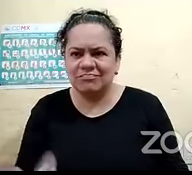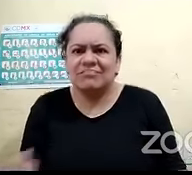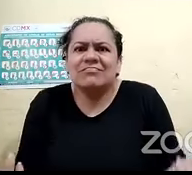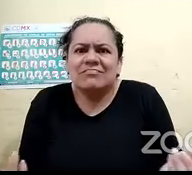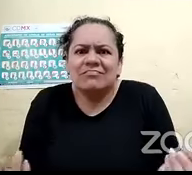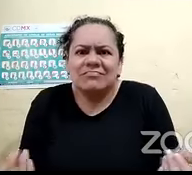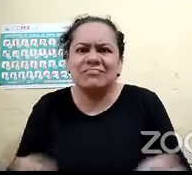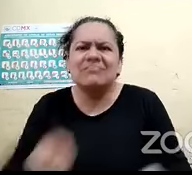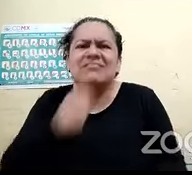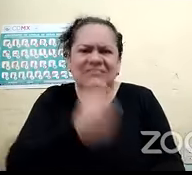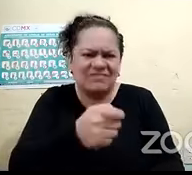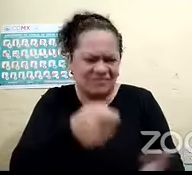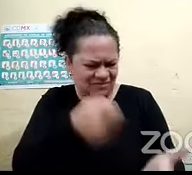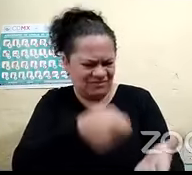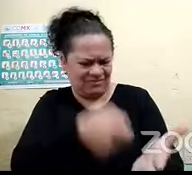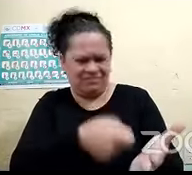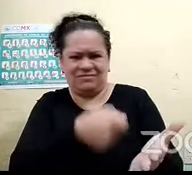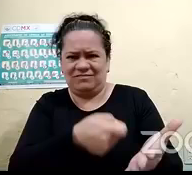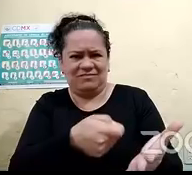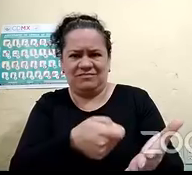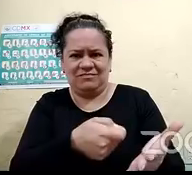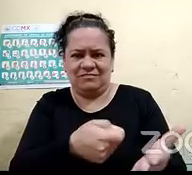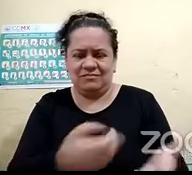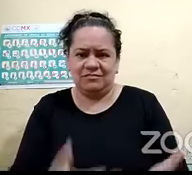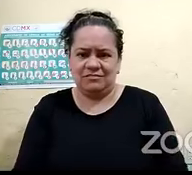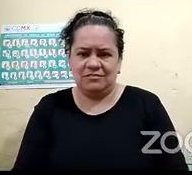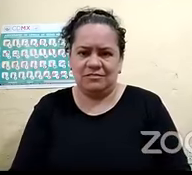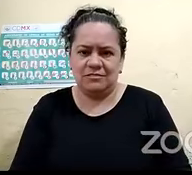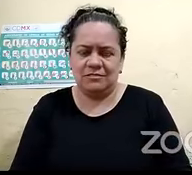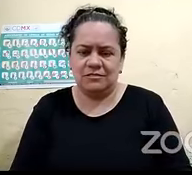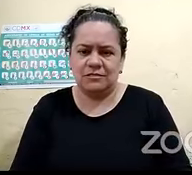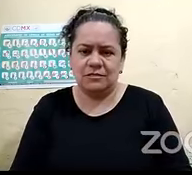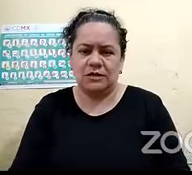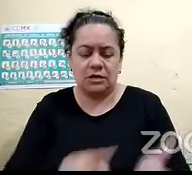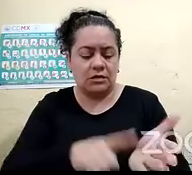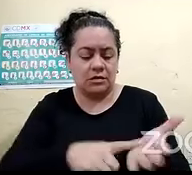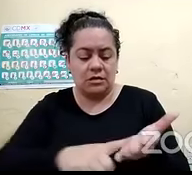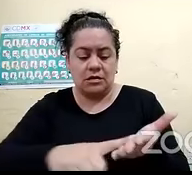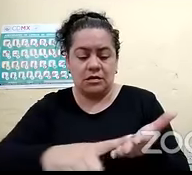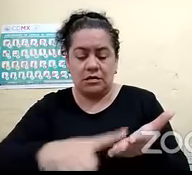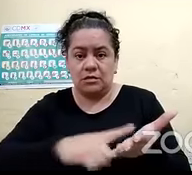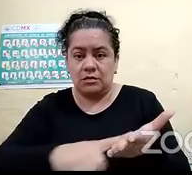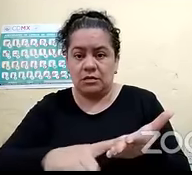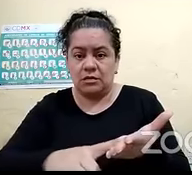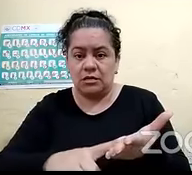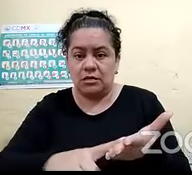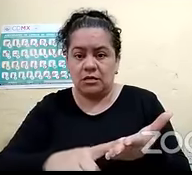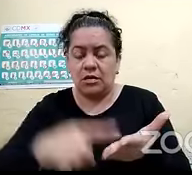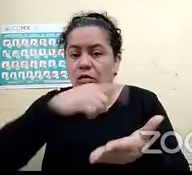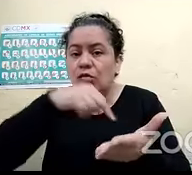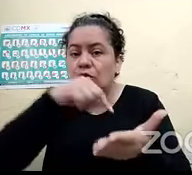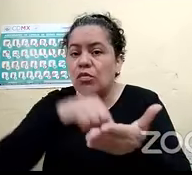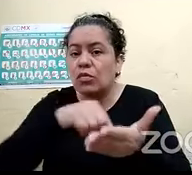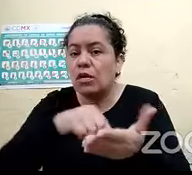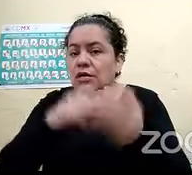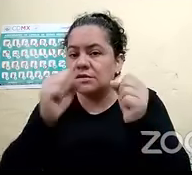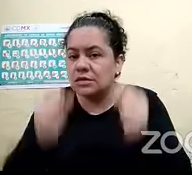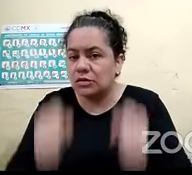No es lo mismo que diga ruta de evacuación o alguna zona de seguridad o para X lugar.